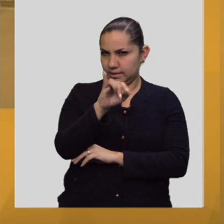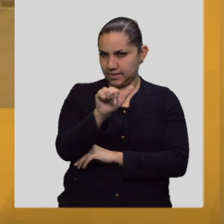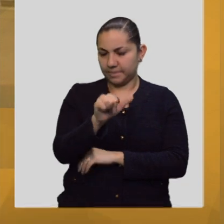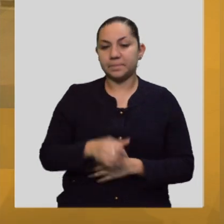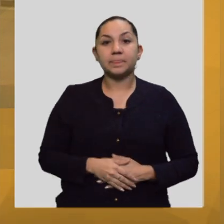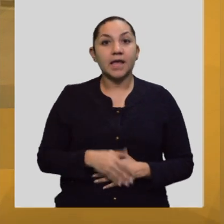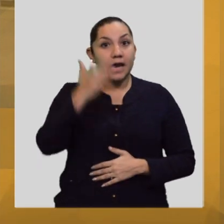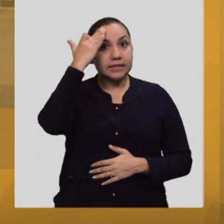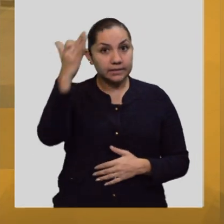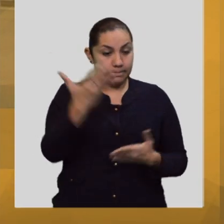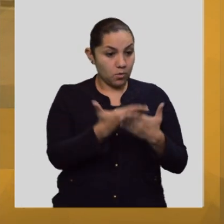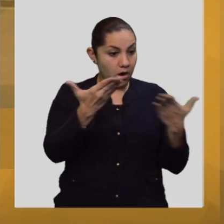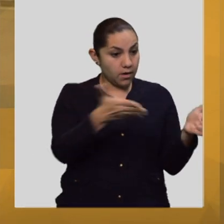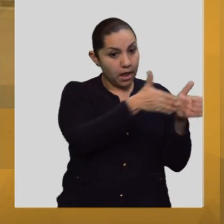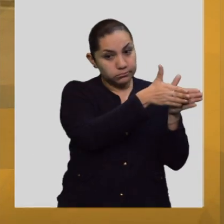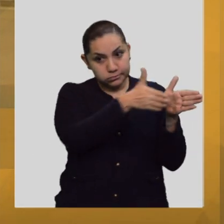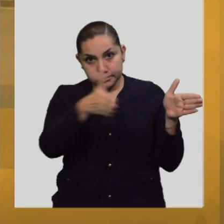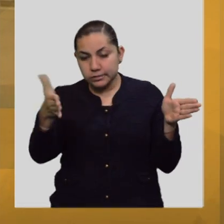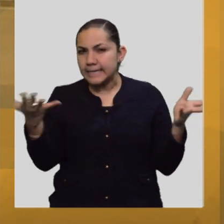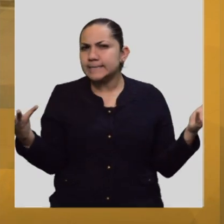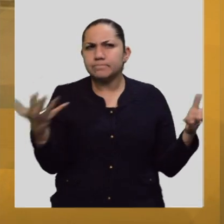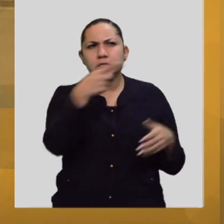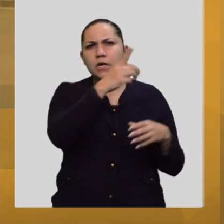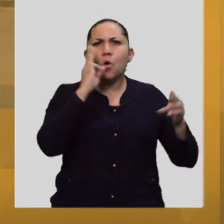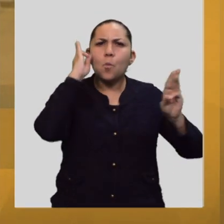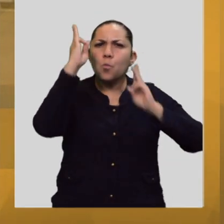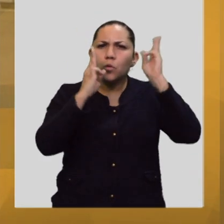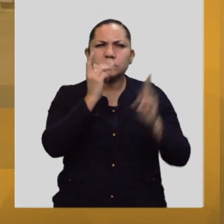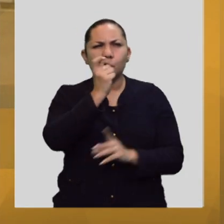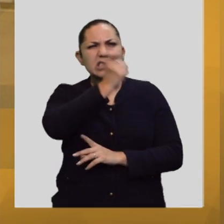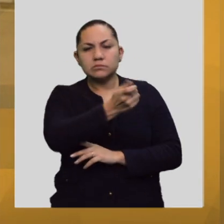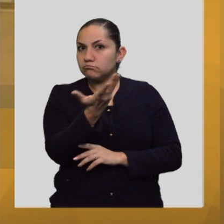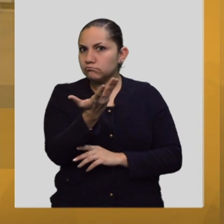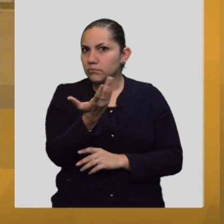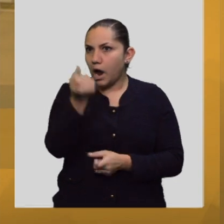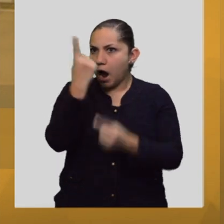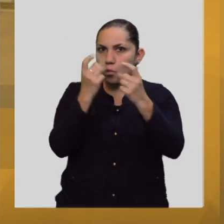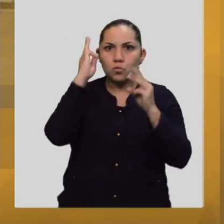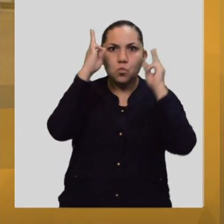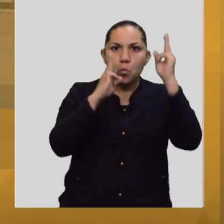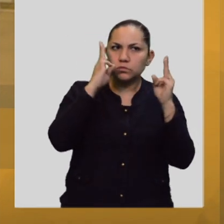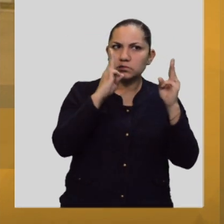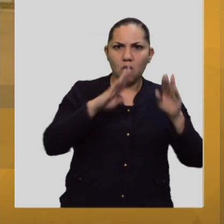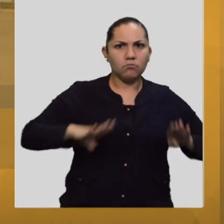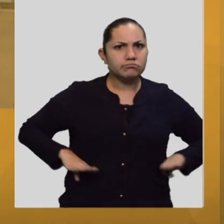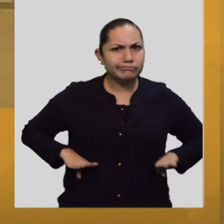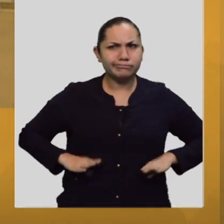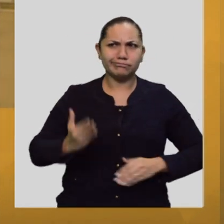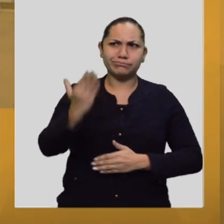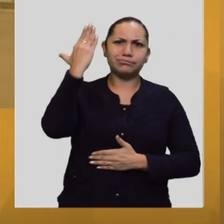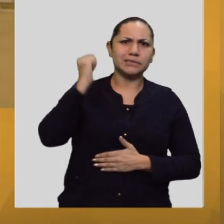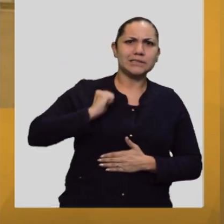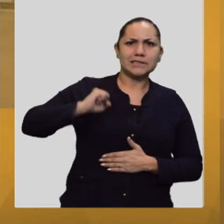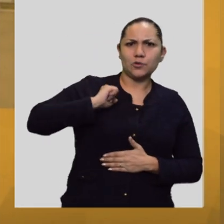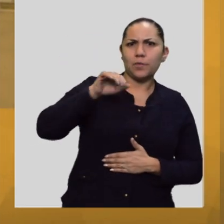XXI, por extraño que parezca, no se ha renovado la definición de museo. Hay muchos museos que siguen funcionando como museos del siglo XIX, pero habemos